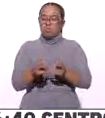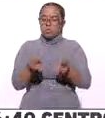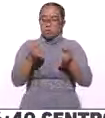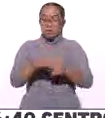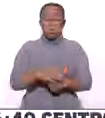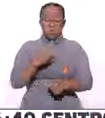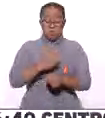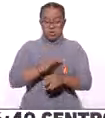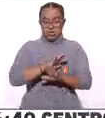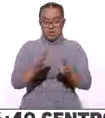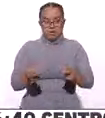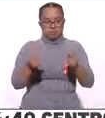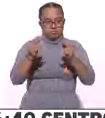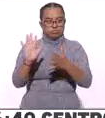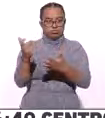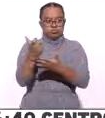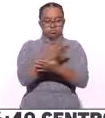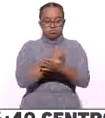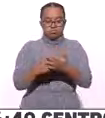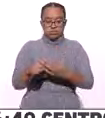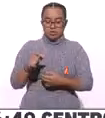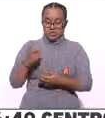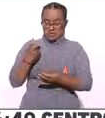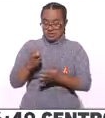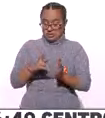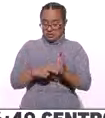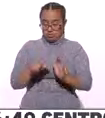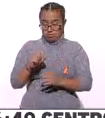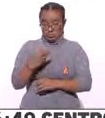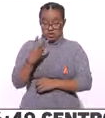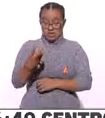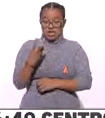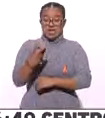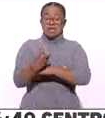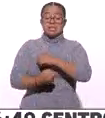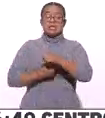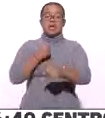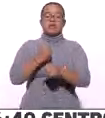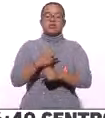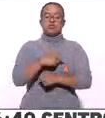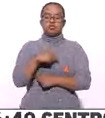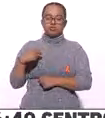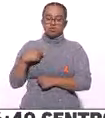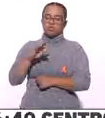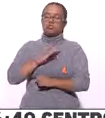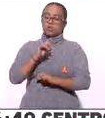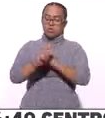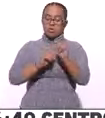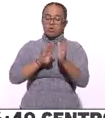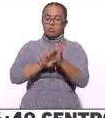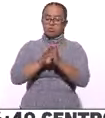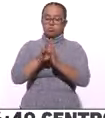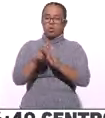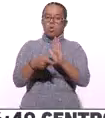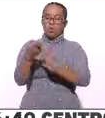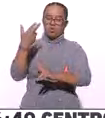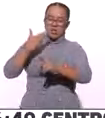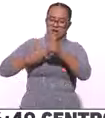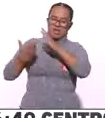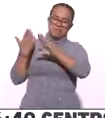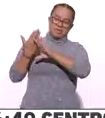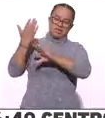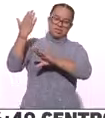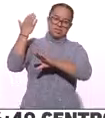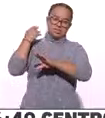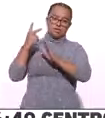reactivación económica, este 2023 será el año en donde podamos recuperarnos y alcanzar la